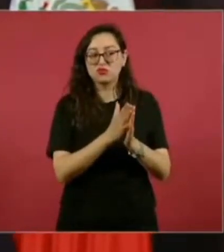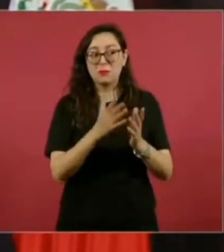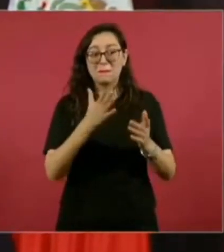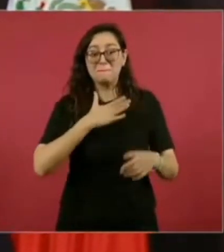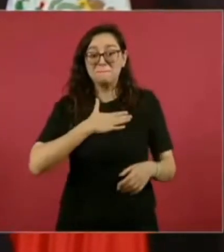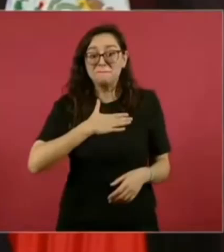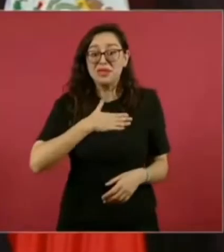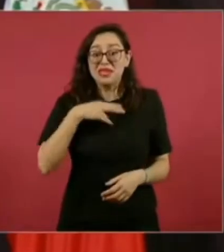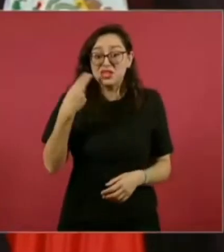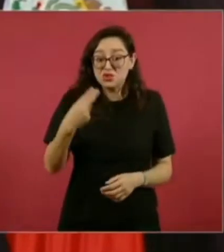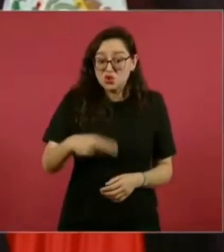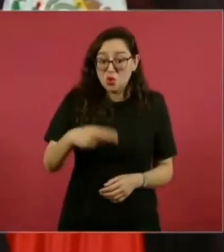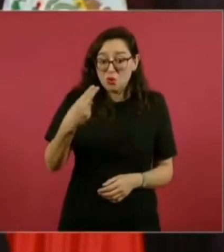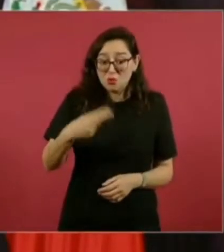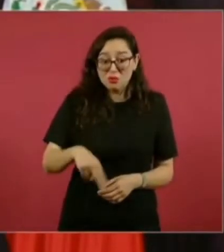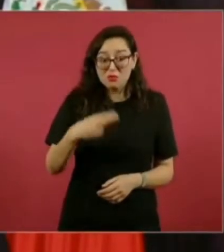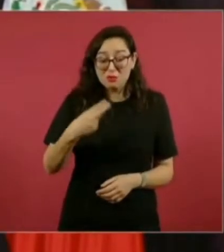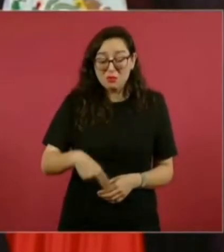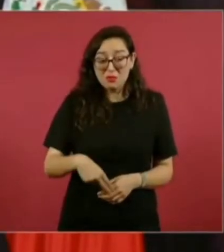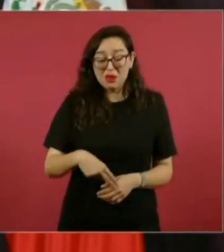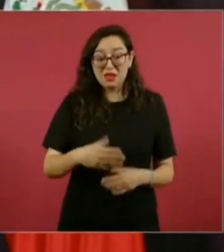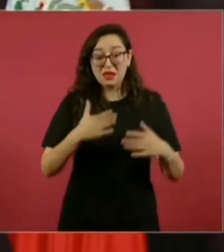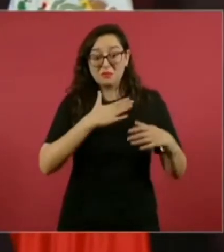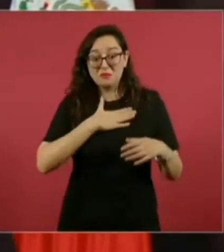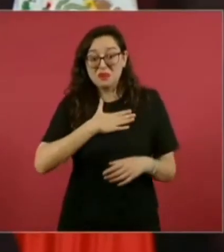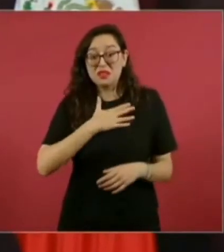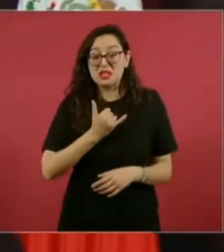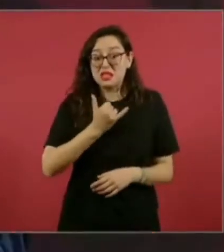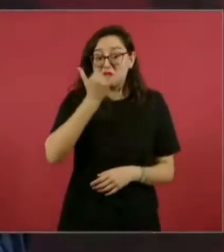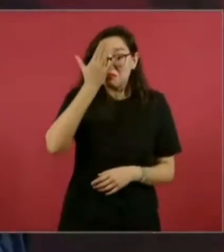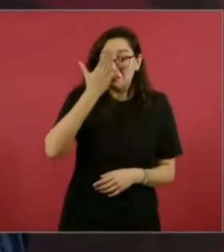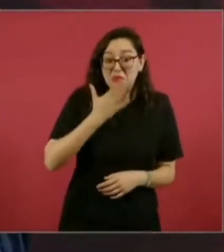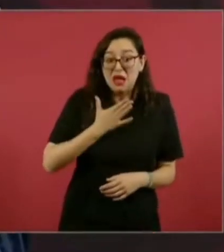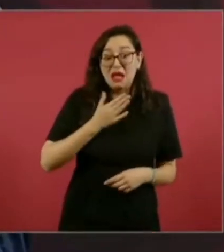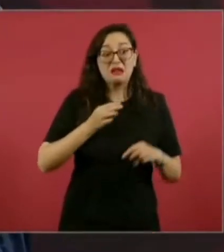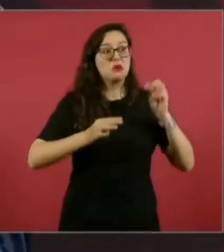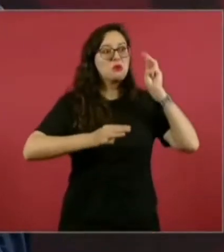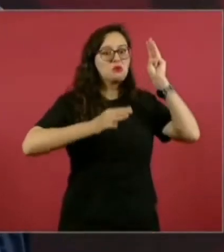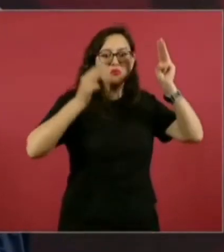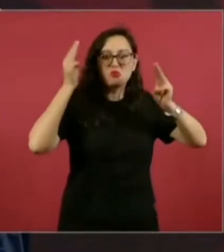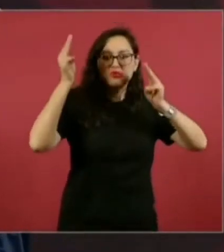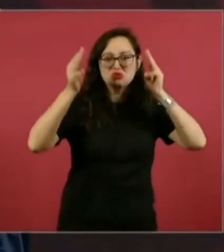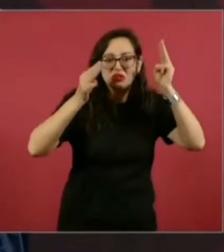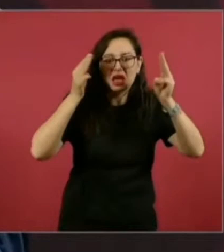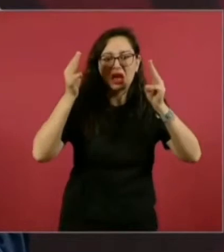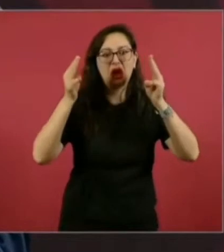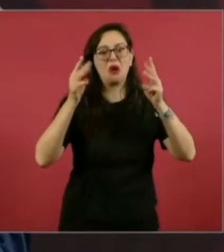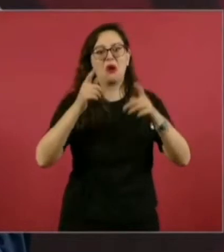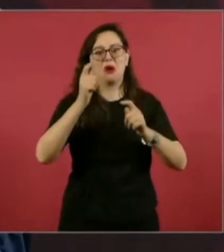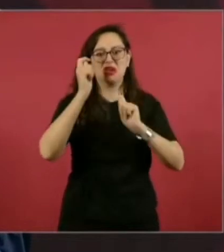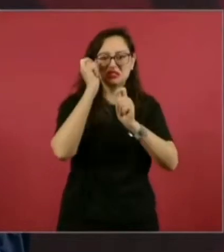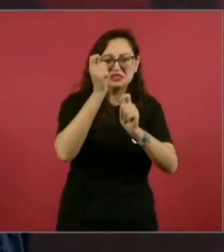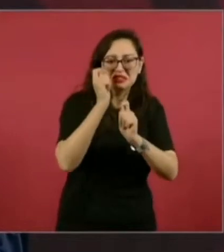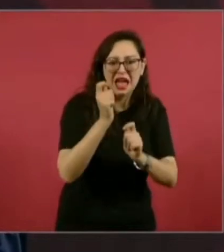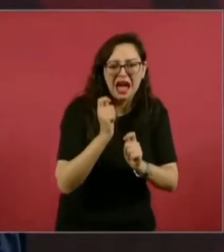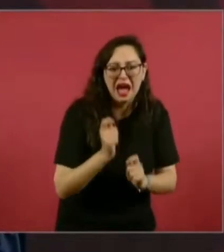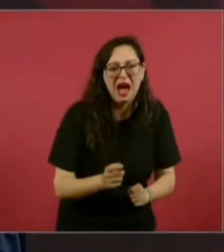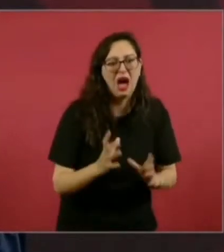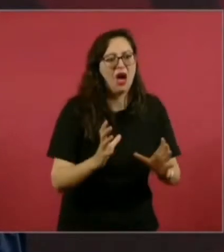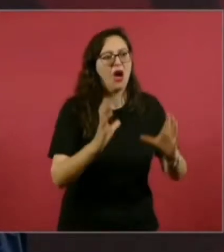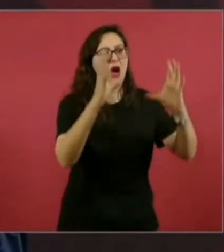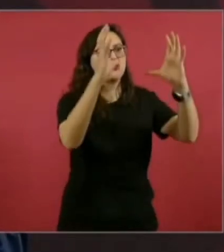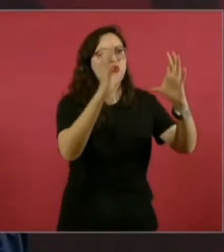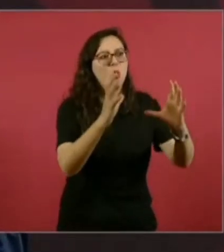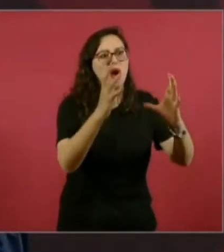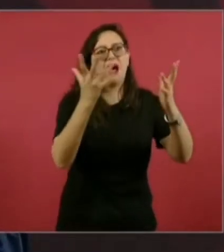museos, ni estatuas, ni en